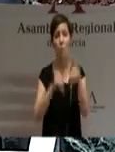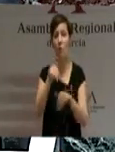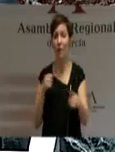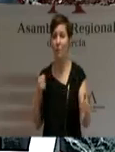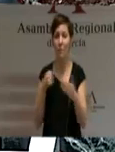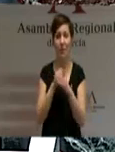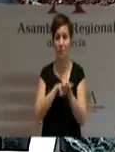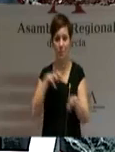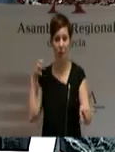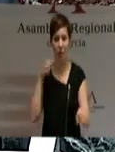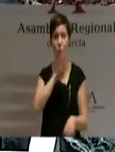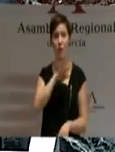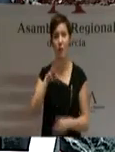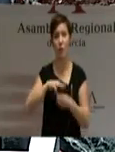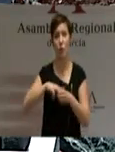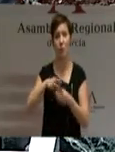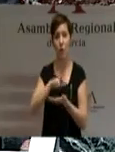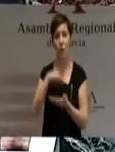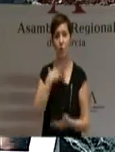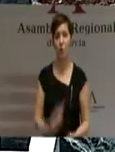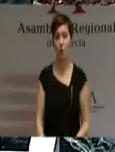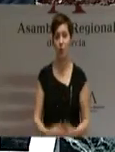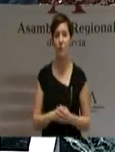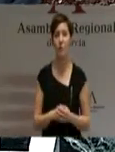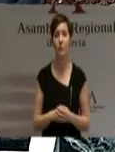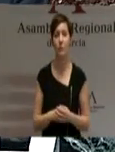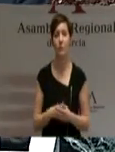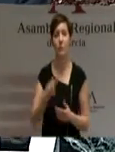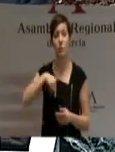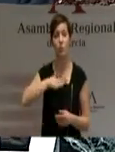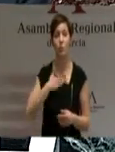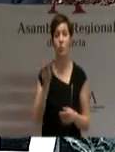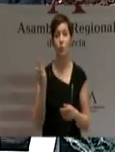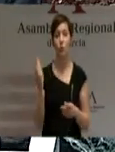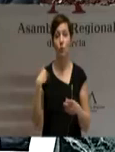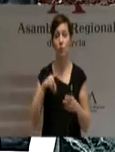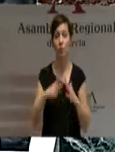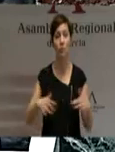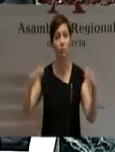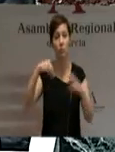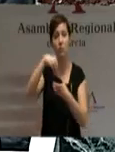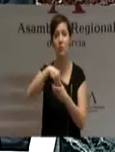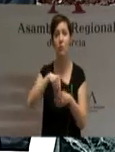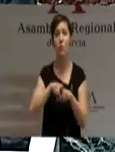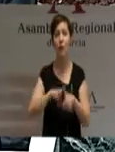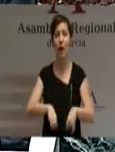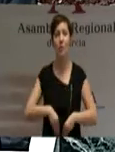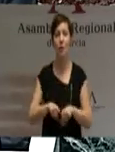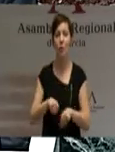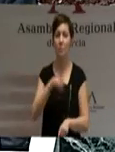45 municipios de la región. La transformación operada en nuestra comunidad autónoma no admite reproches.